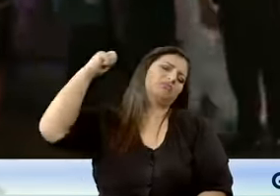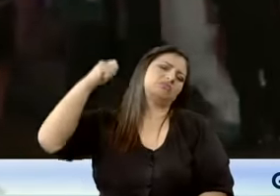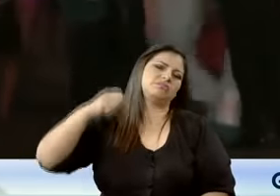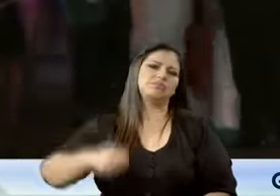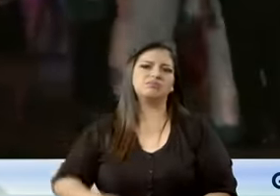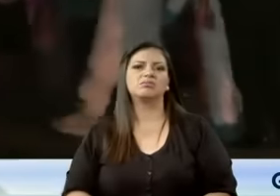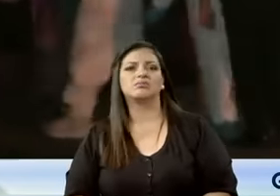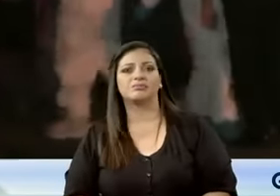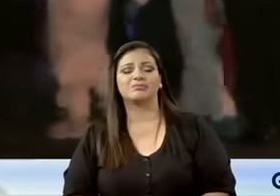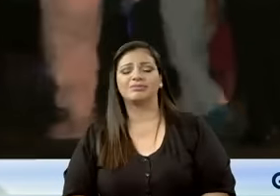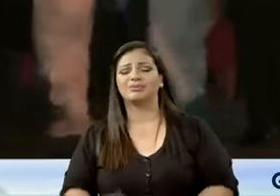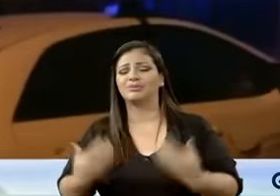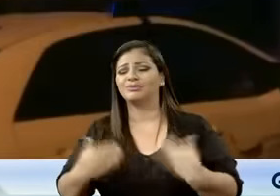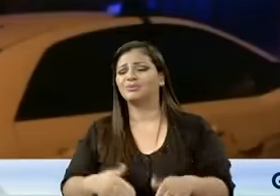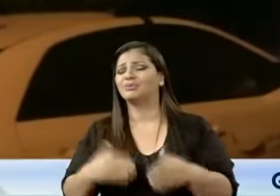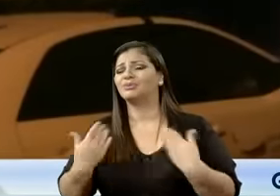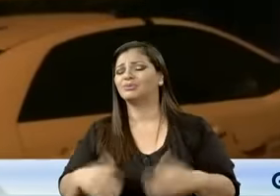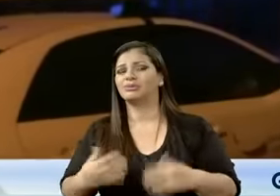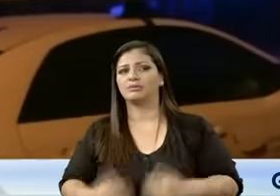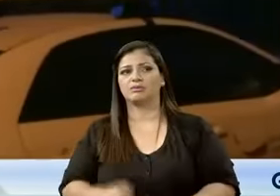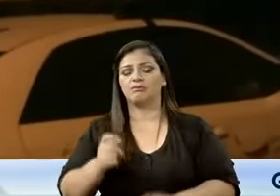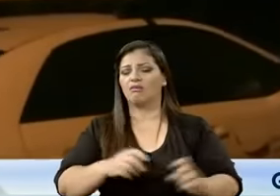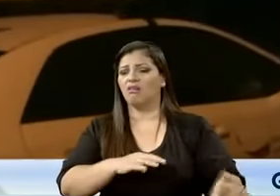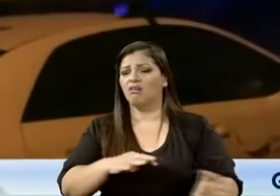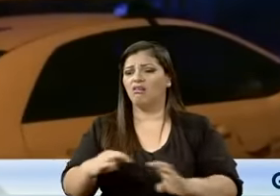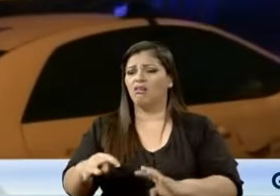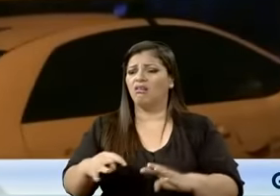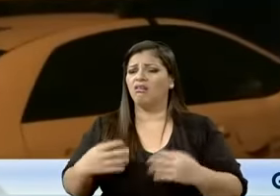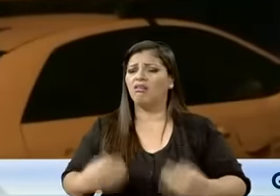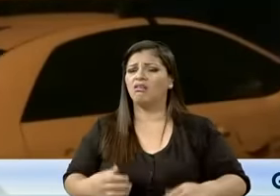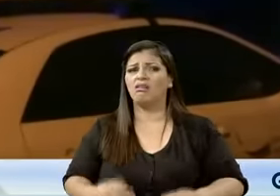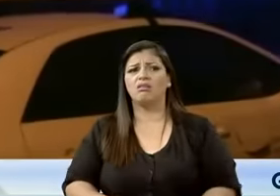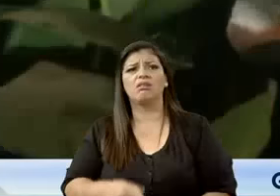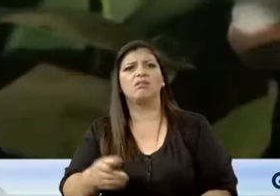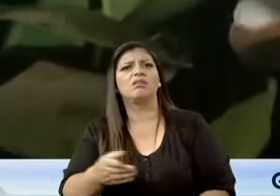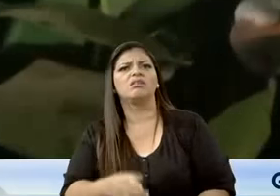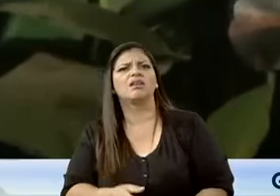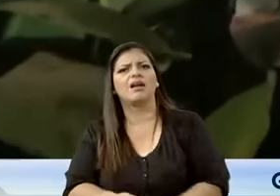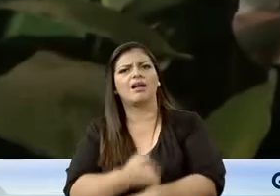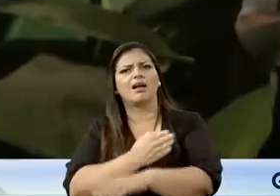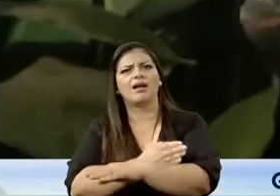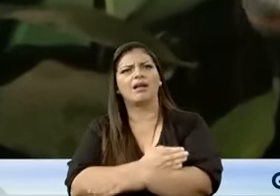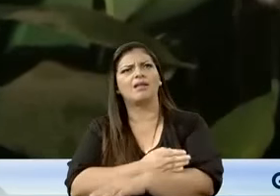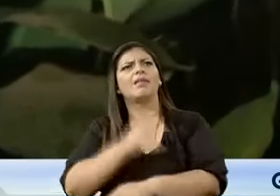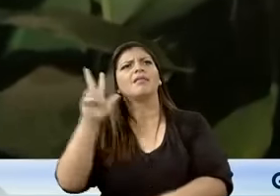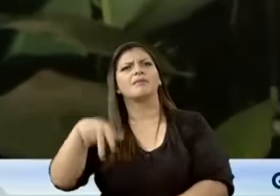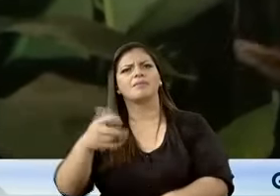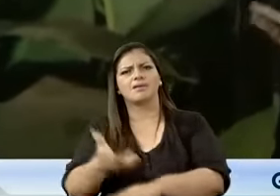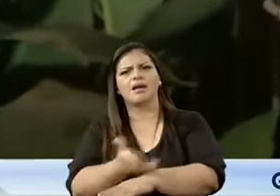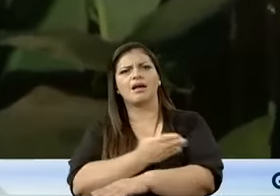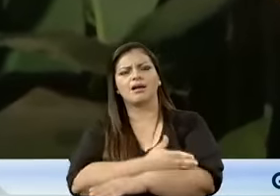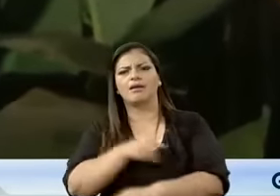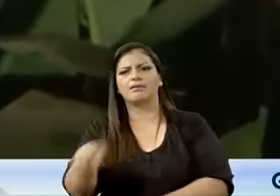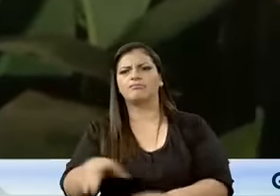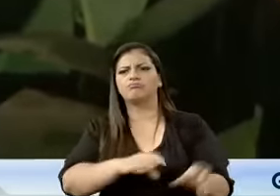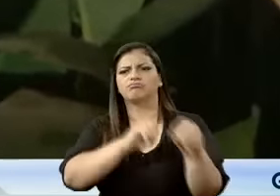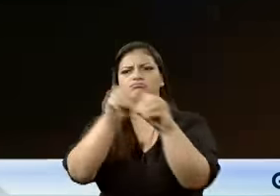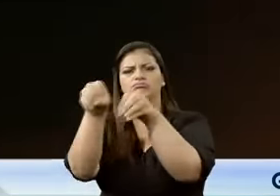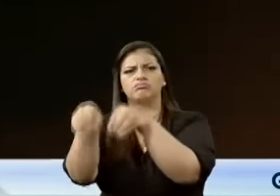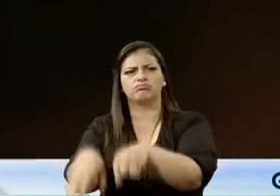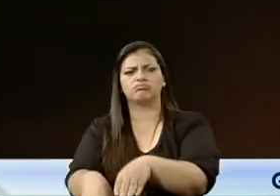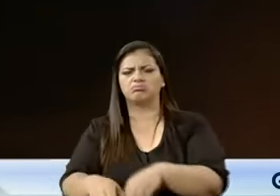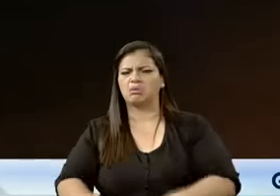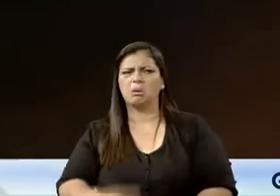acontecido, los moradores comentaban que la joven pareja llevaba residiendo en el lugar hace tres meses y que nunca se los